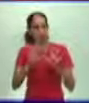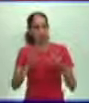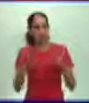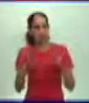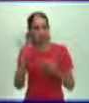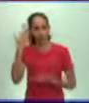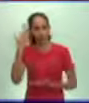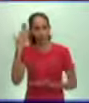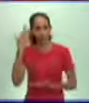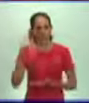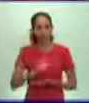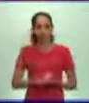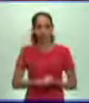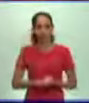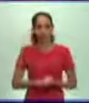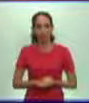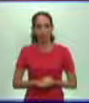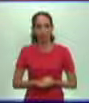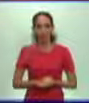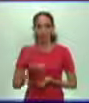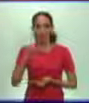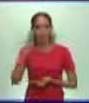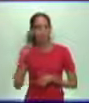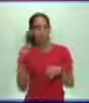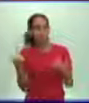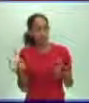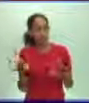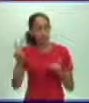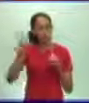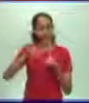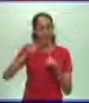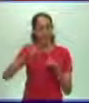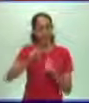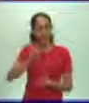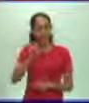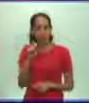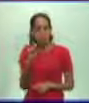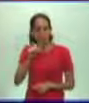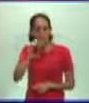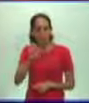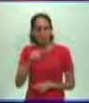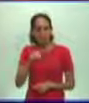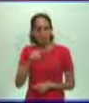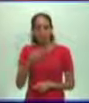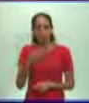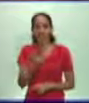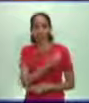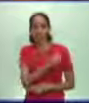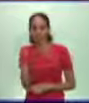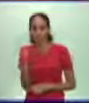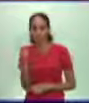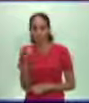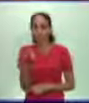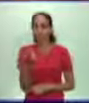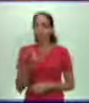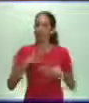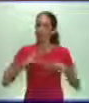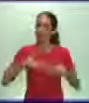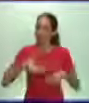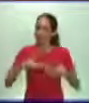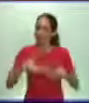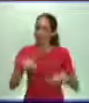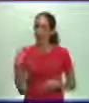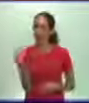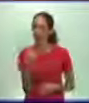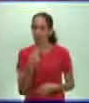muchísimas gracias. Bueno, al canal educativo, al equipo de realización, gracias, porque también fueron muy pacientes con nosotros